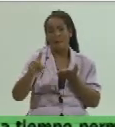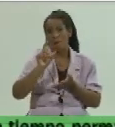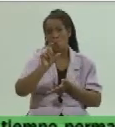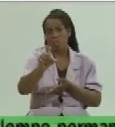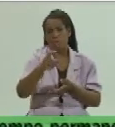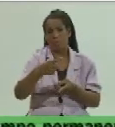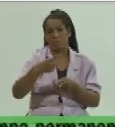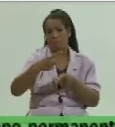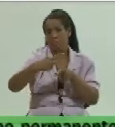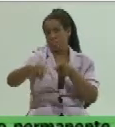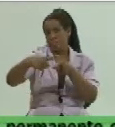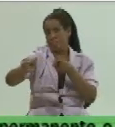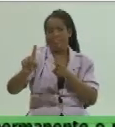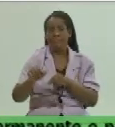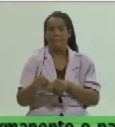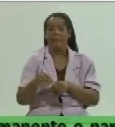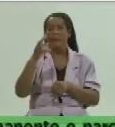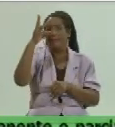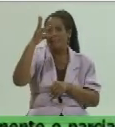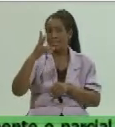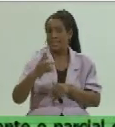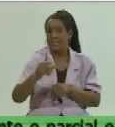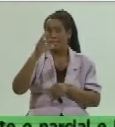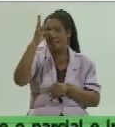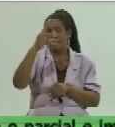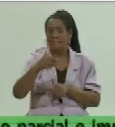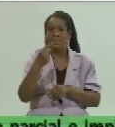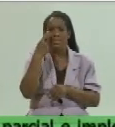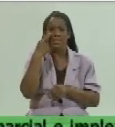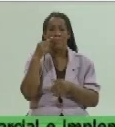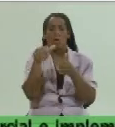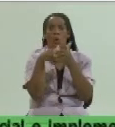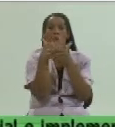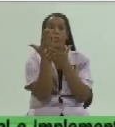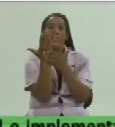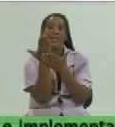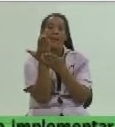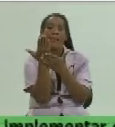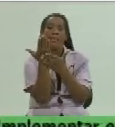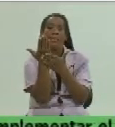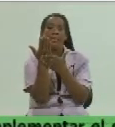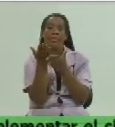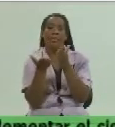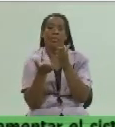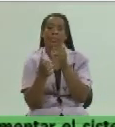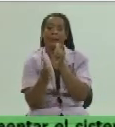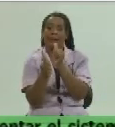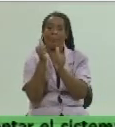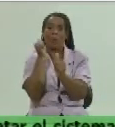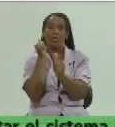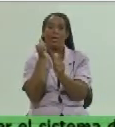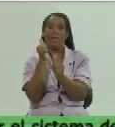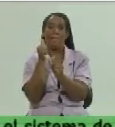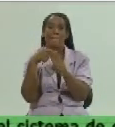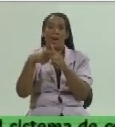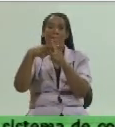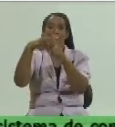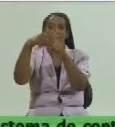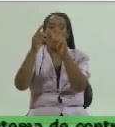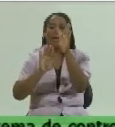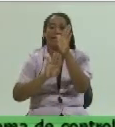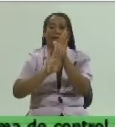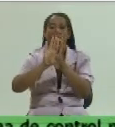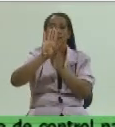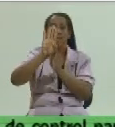por estas ya las semanas estadísticas. Ahí se ven los días que hemos tenido los rebrotes, o sea, los incrementos por encima de este